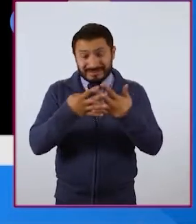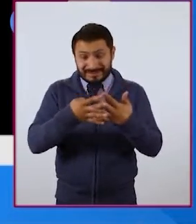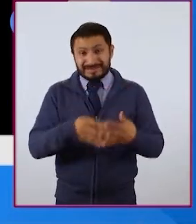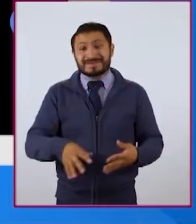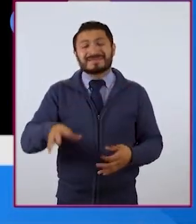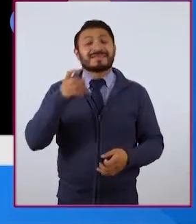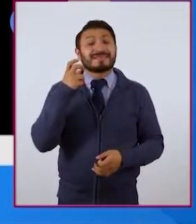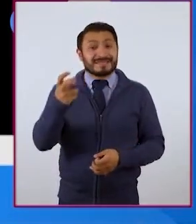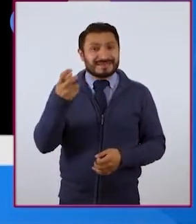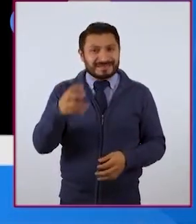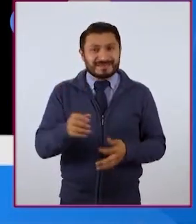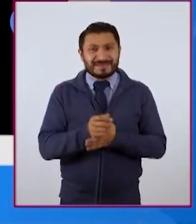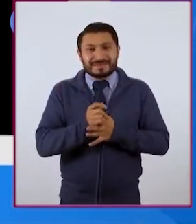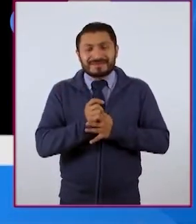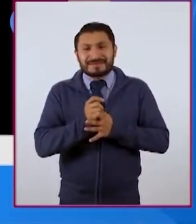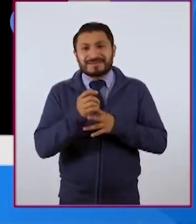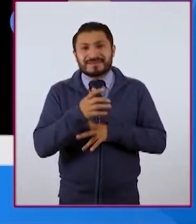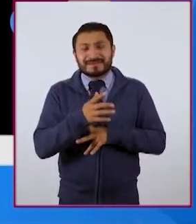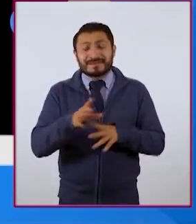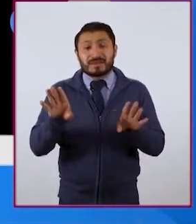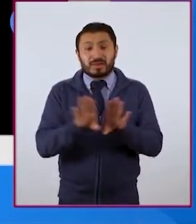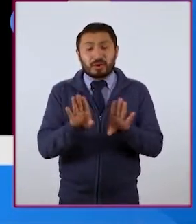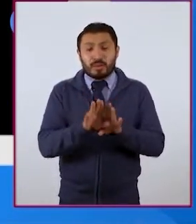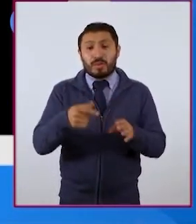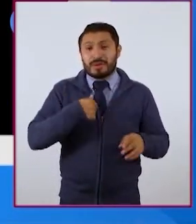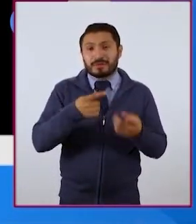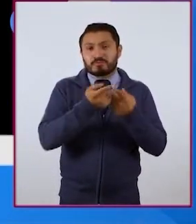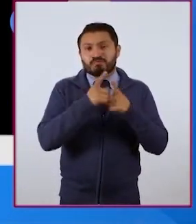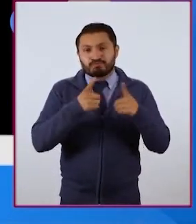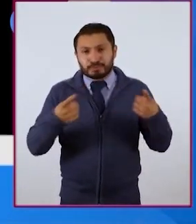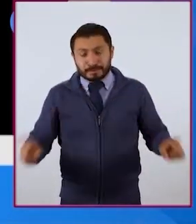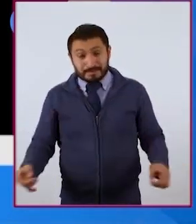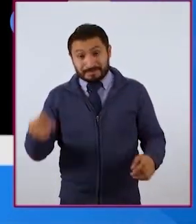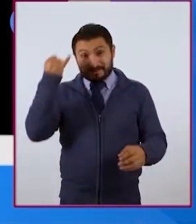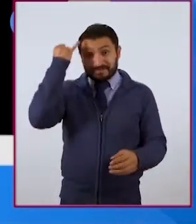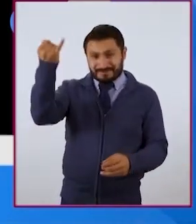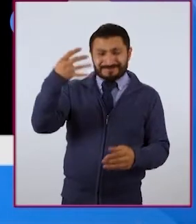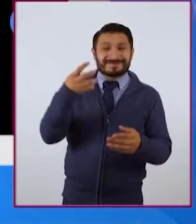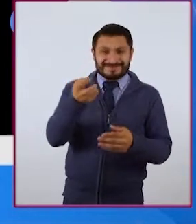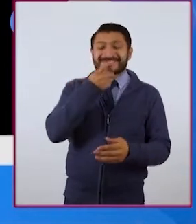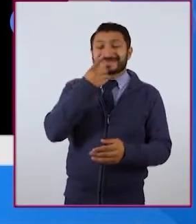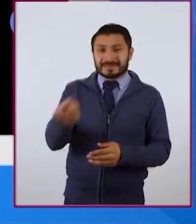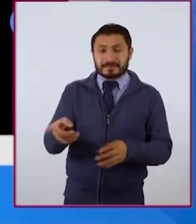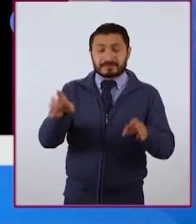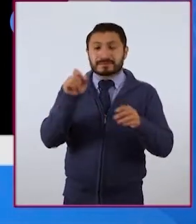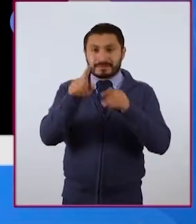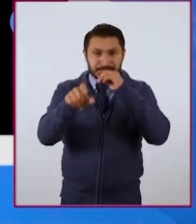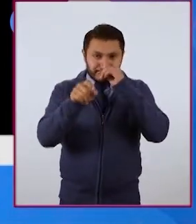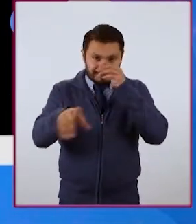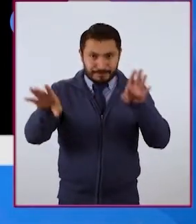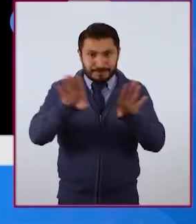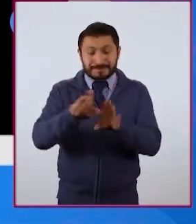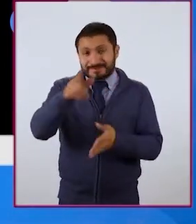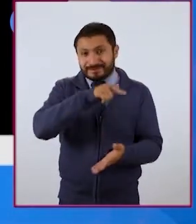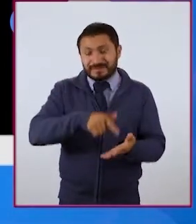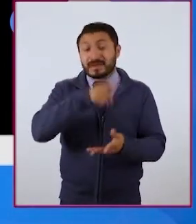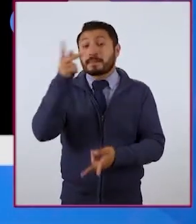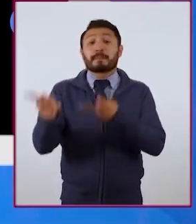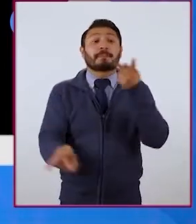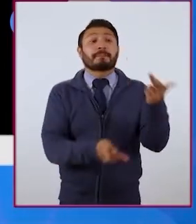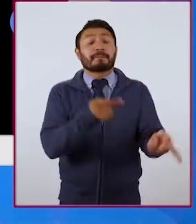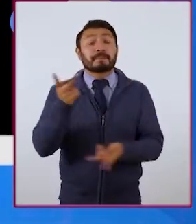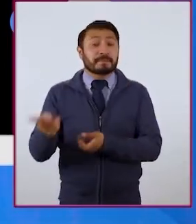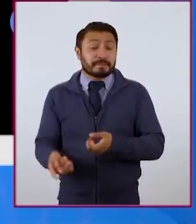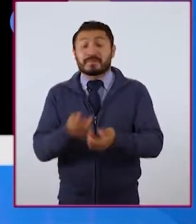estoy desarrollando también, no solamente ideas como mencioné, sino también un espacio de cuestionamientos,